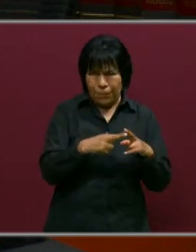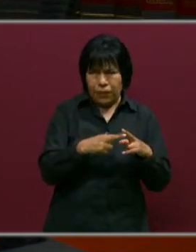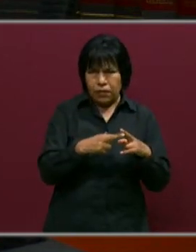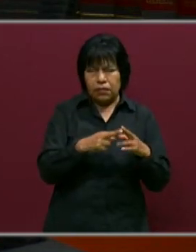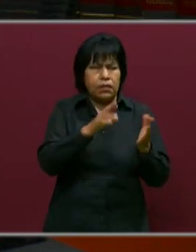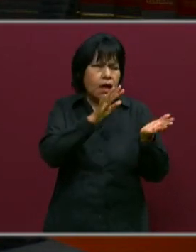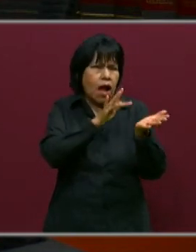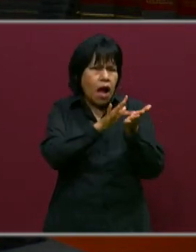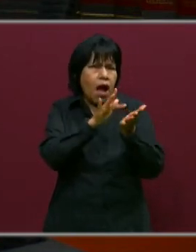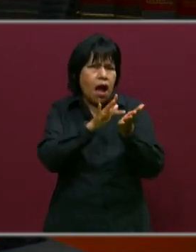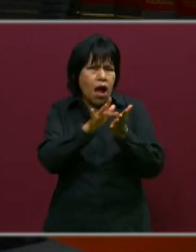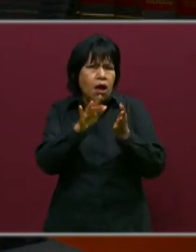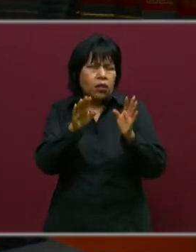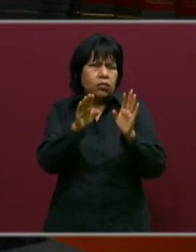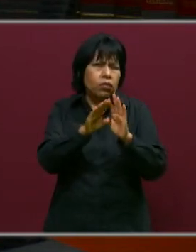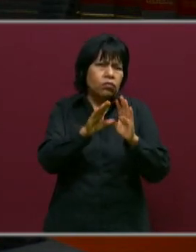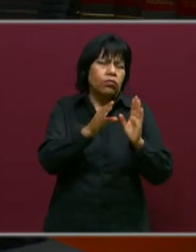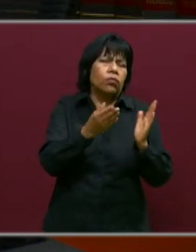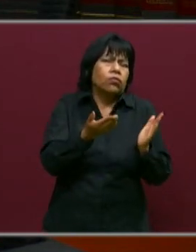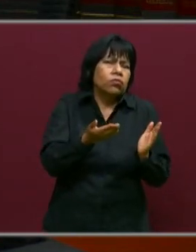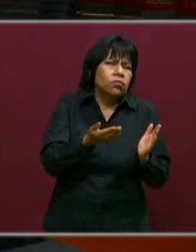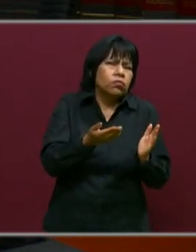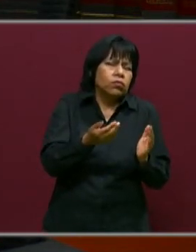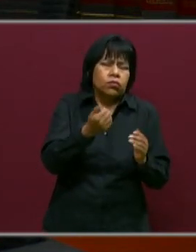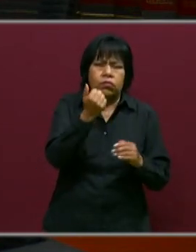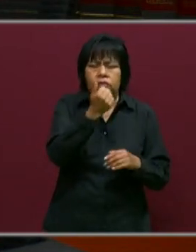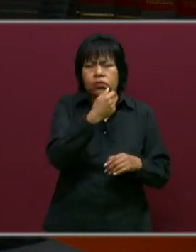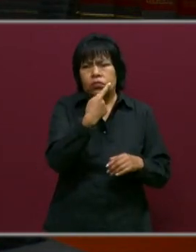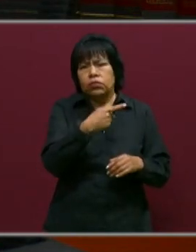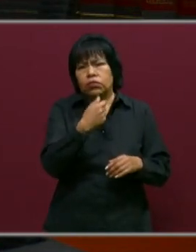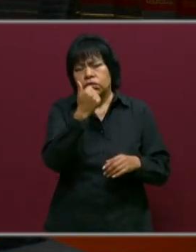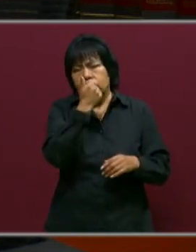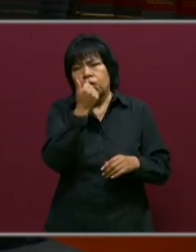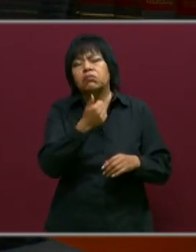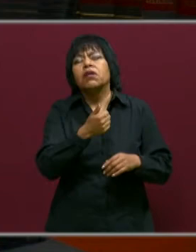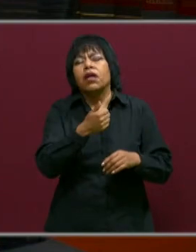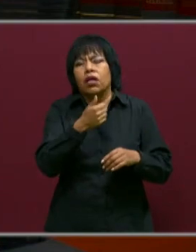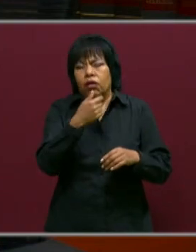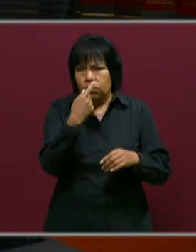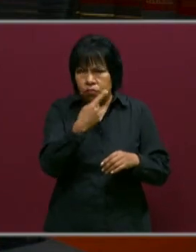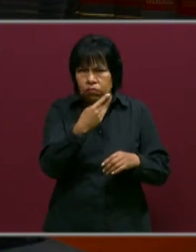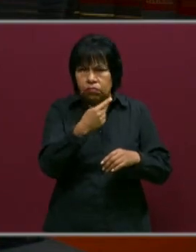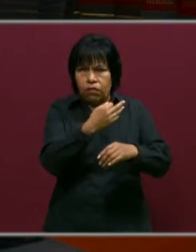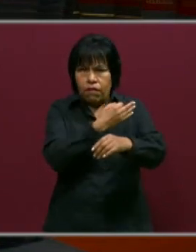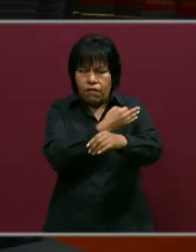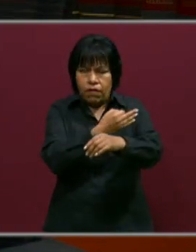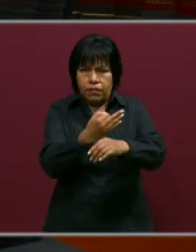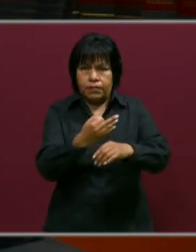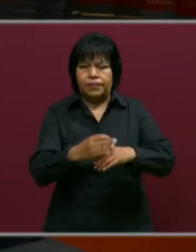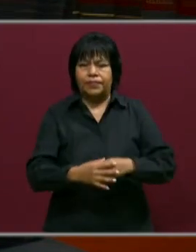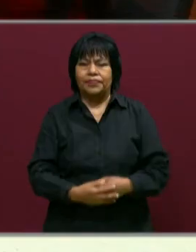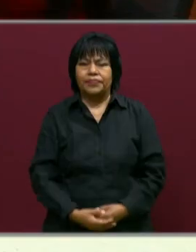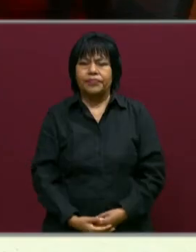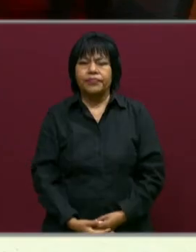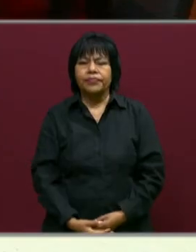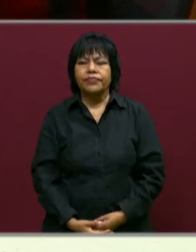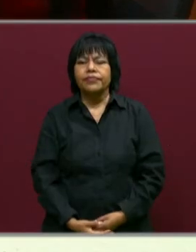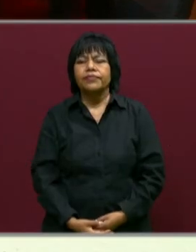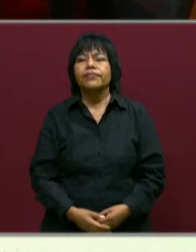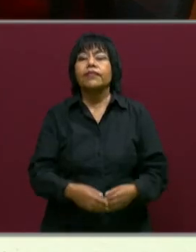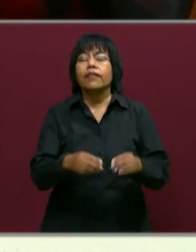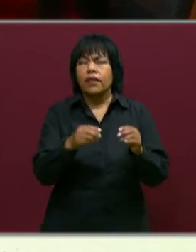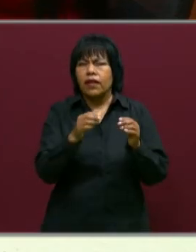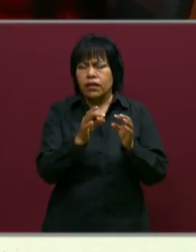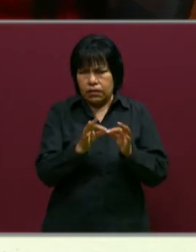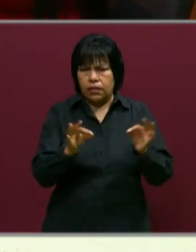en esa regulación de emociones con los alumnos y con las familias. Y bueno, algo importante también,